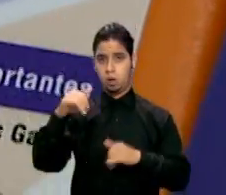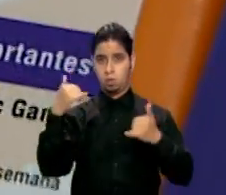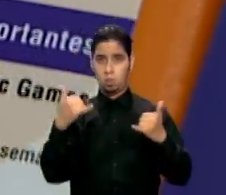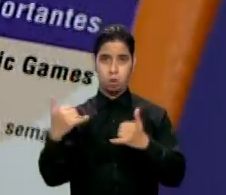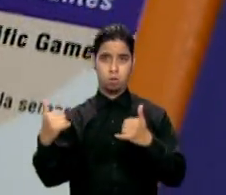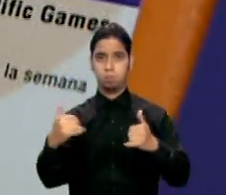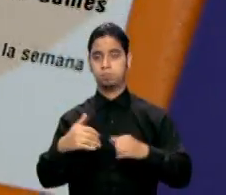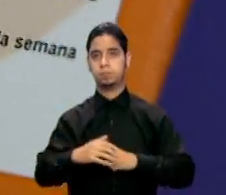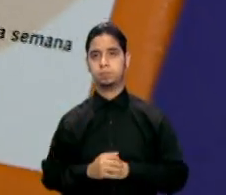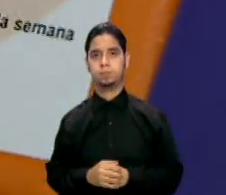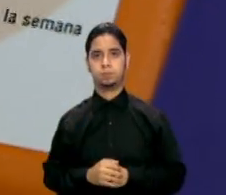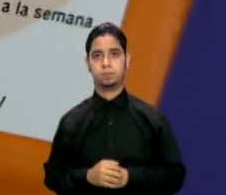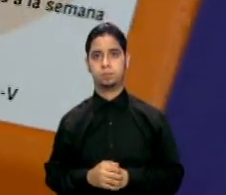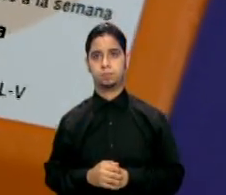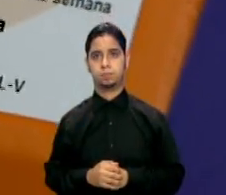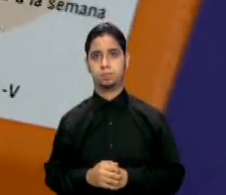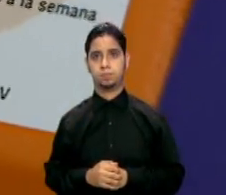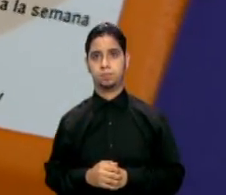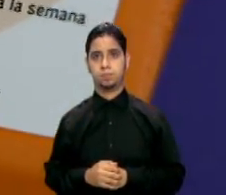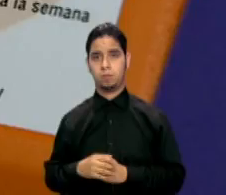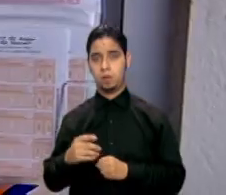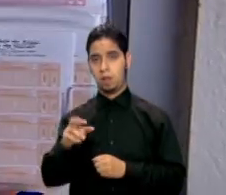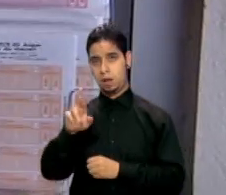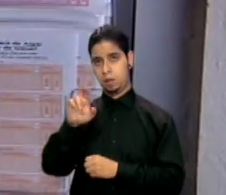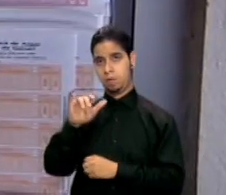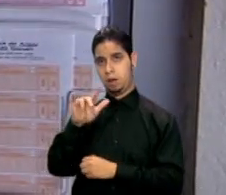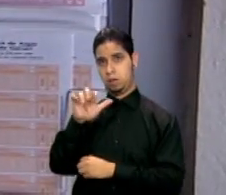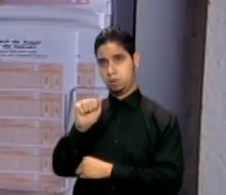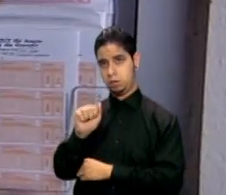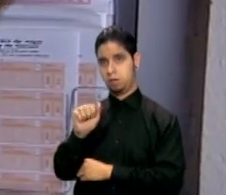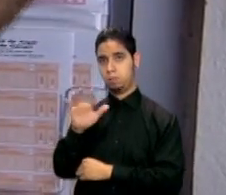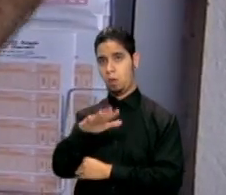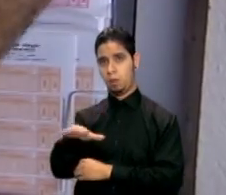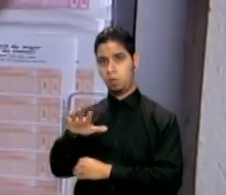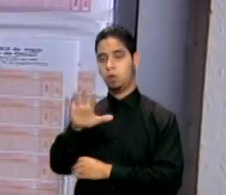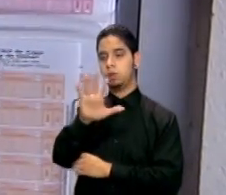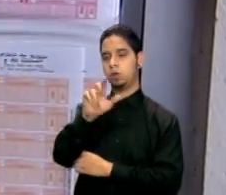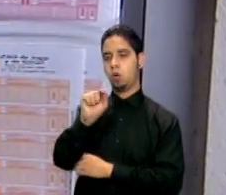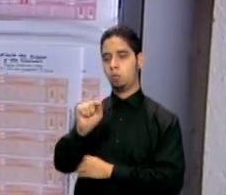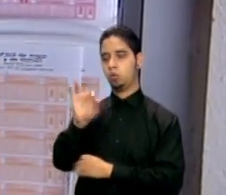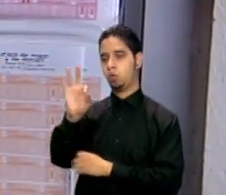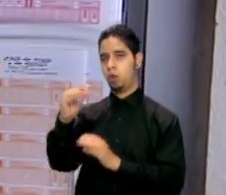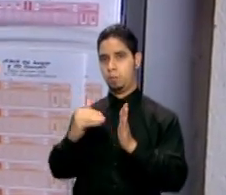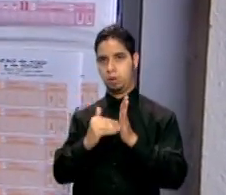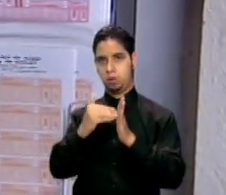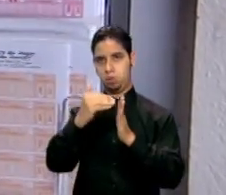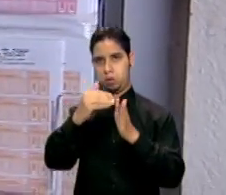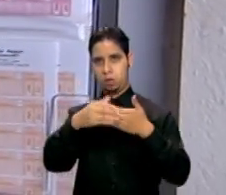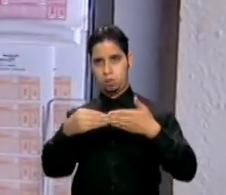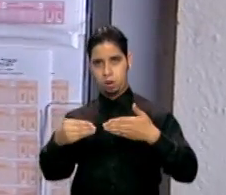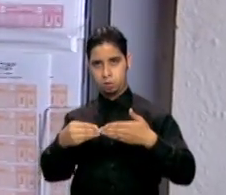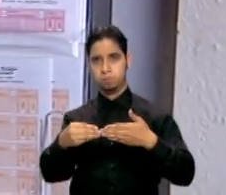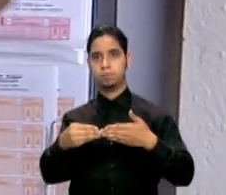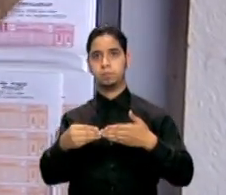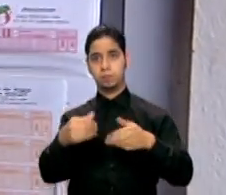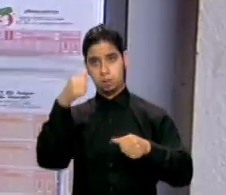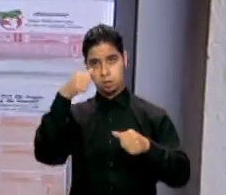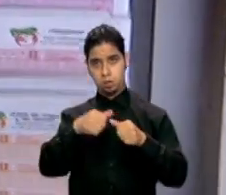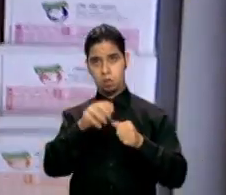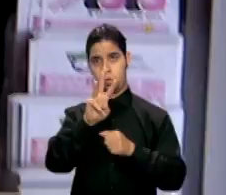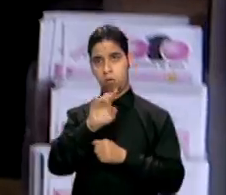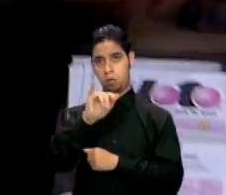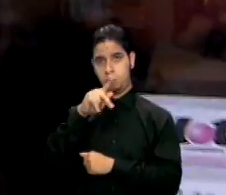juego en la isla, mientras la revancha está en 5.9 millones de dólares. Recuerde sintonizar